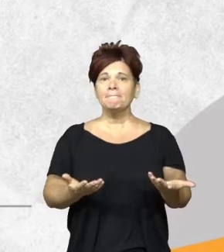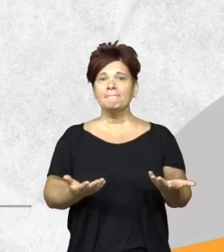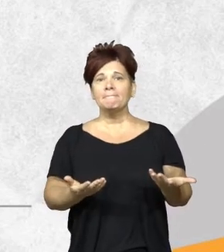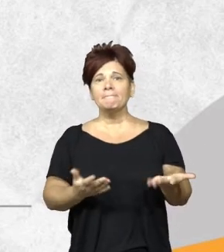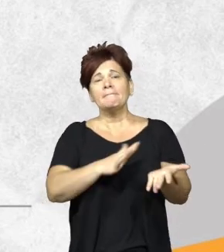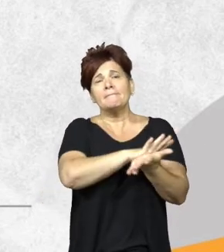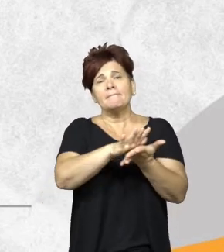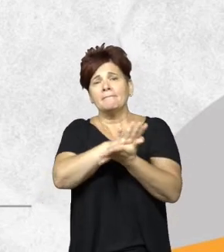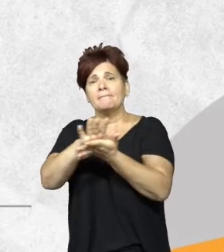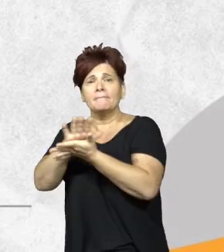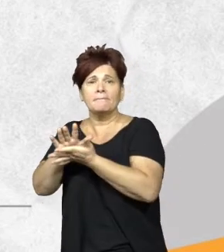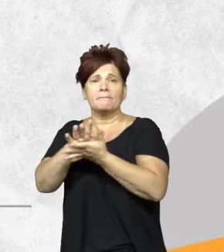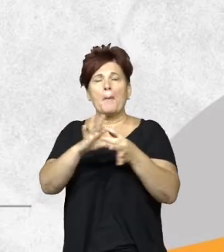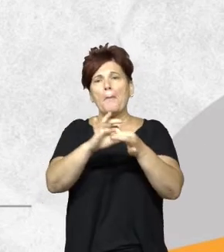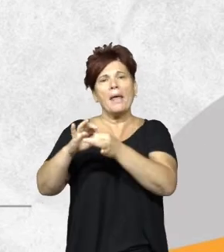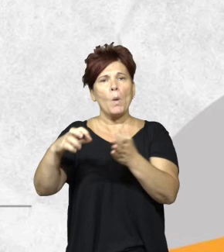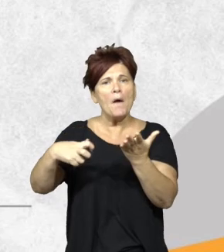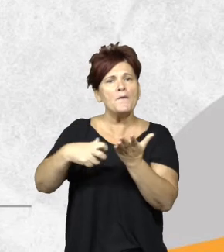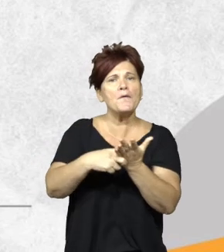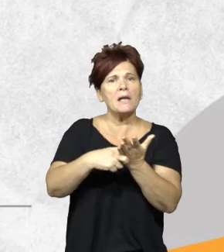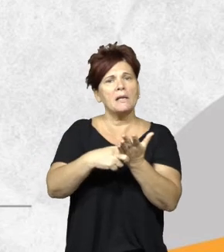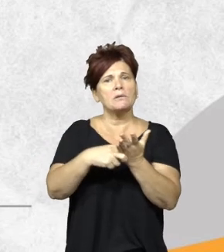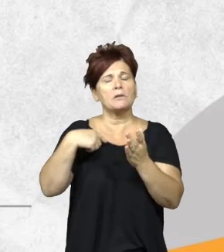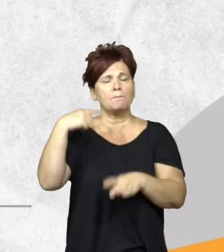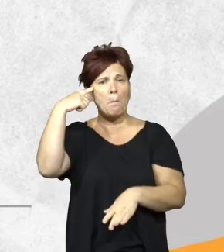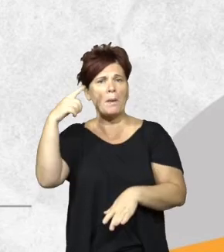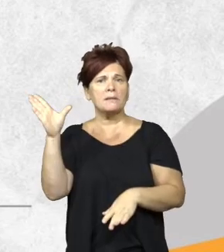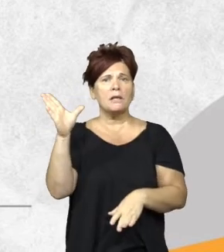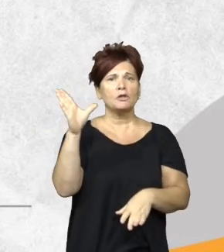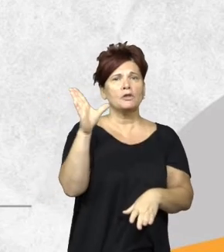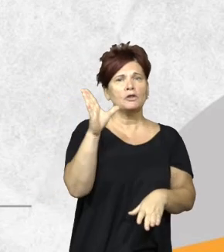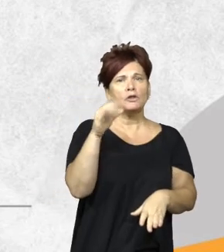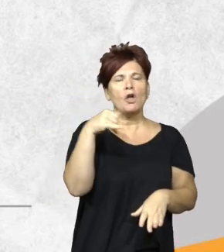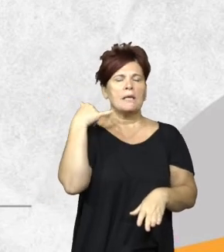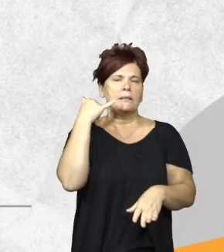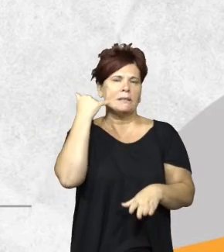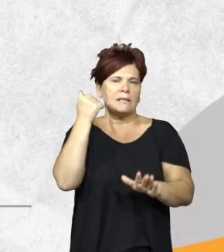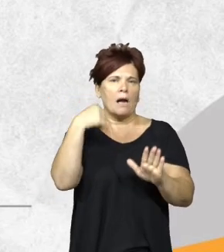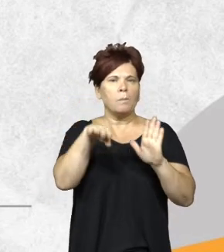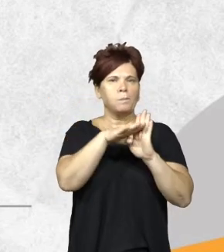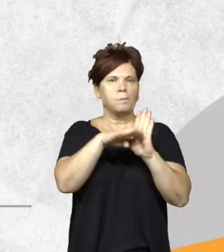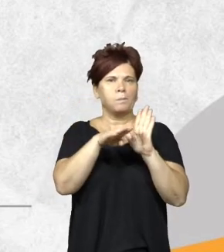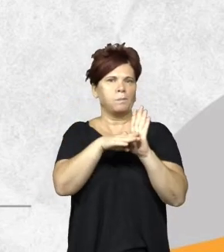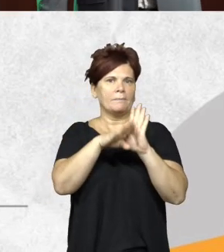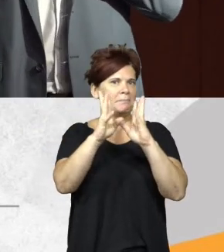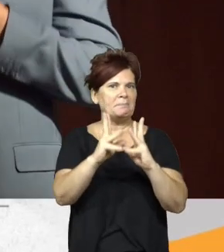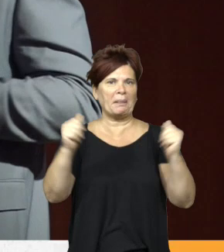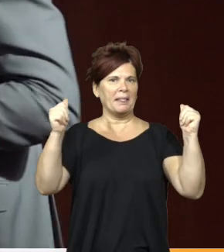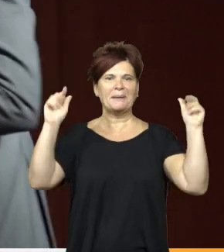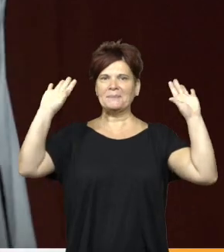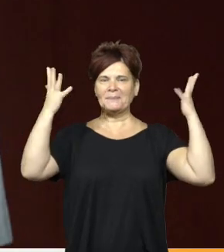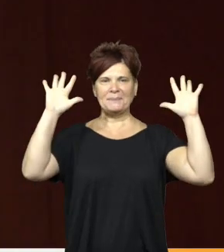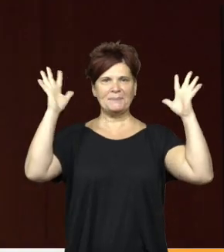cuestiones relacionadas con la fiscalización que creo que en todas las jurisdicciones están planteadas y hasta ahí llego yo. Muchas gracias.